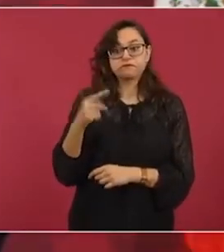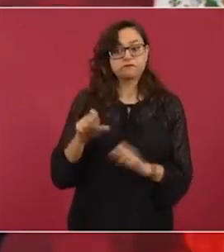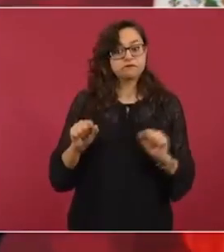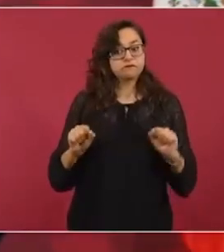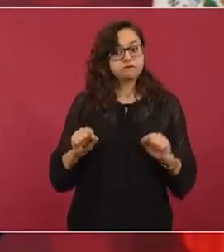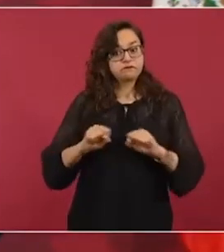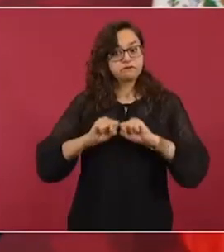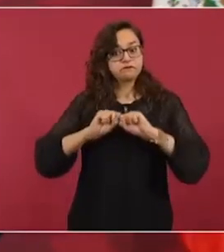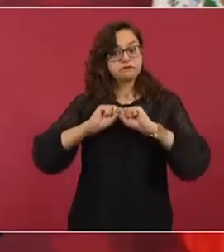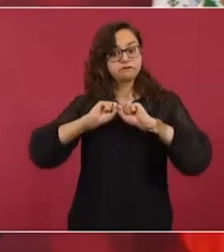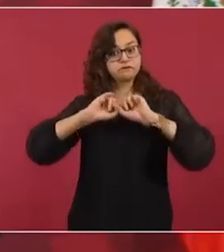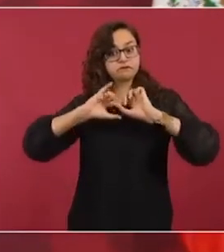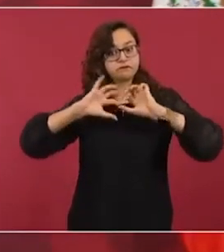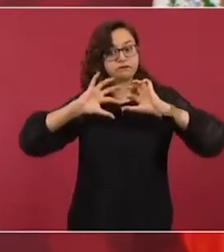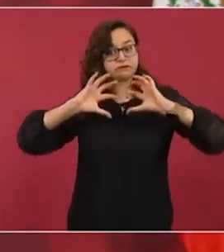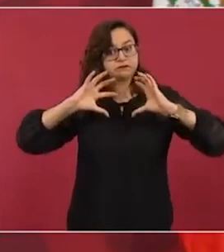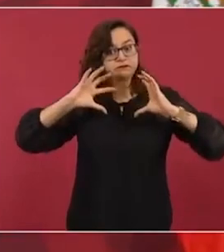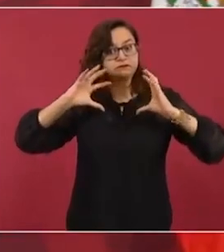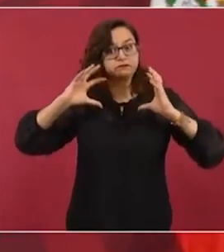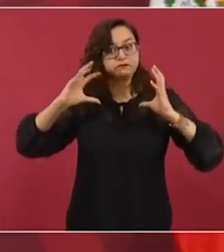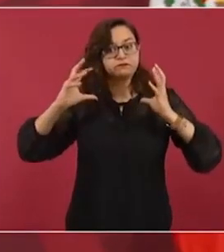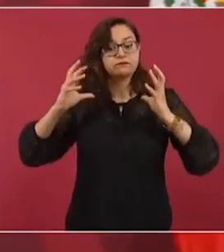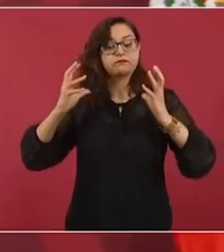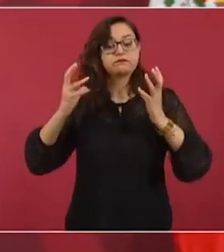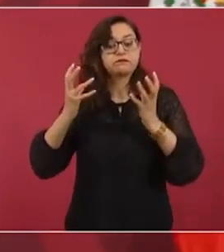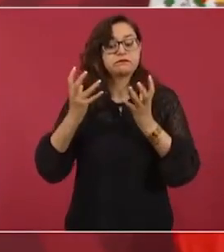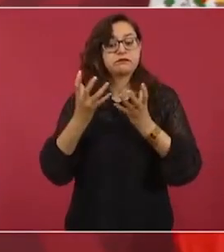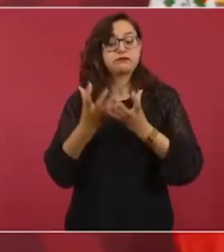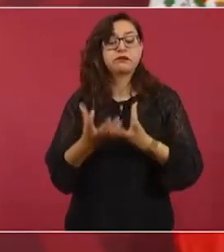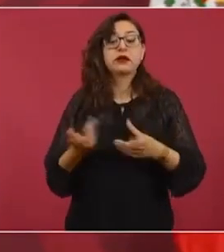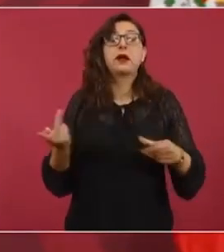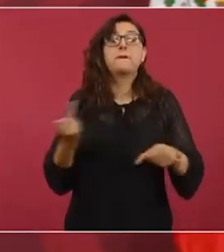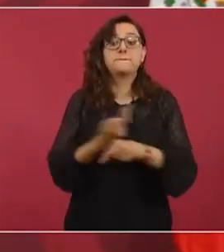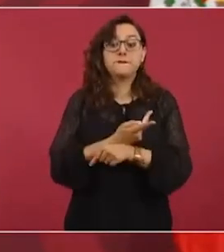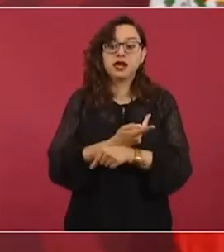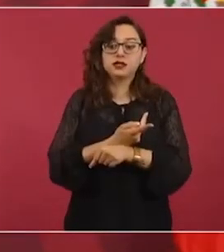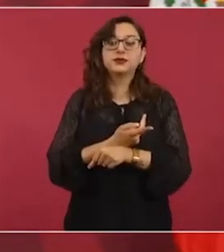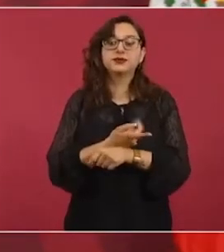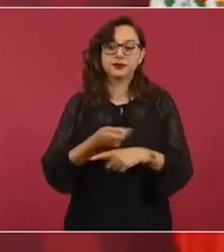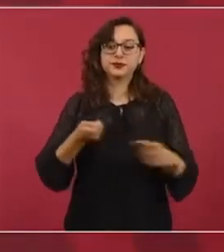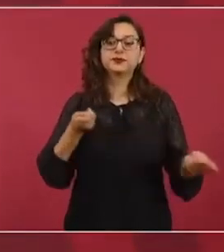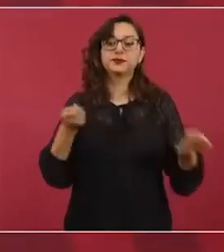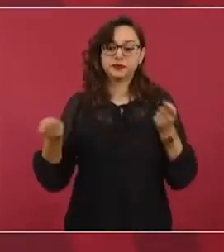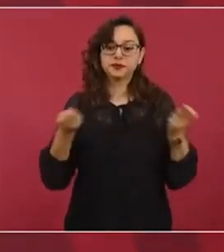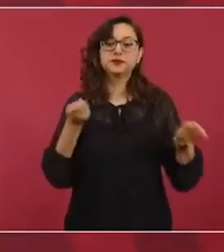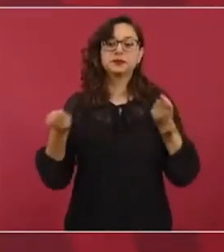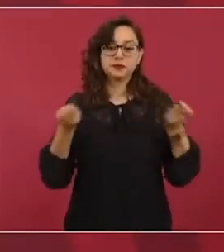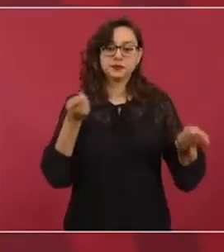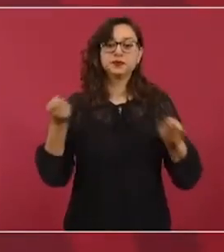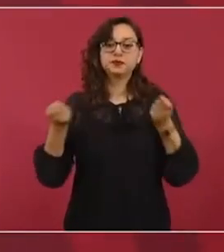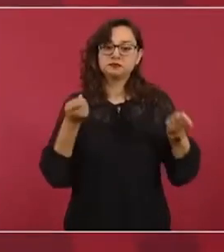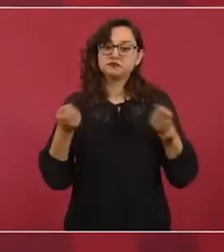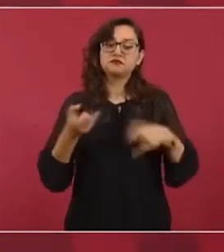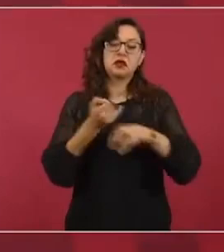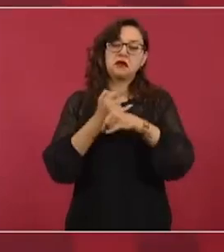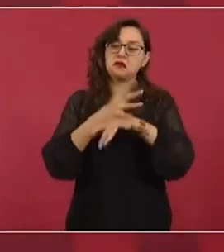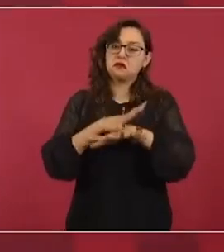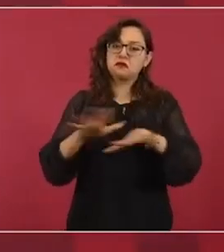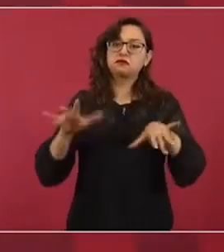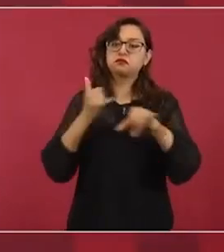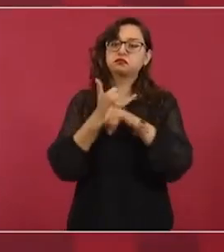y se avanzó más en la desinformación.